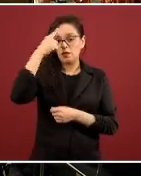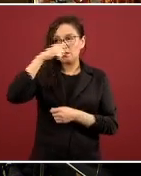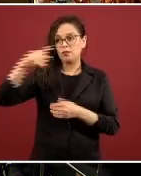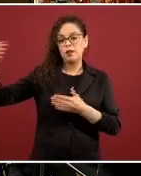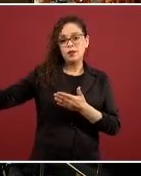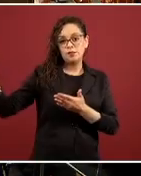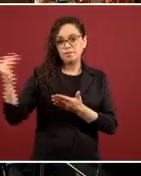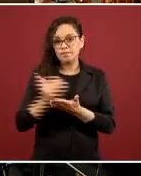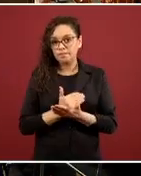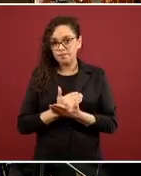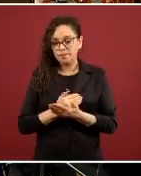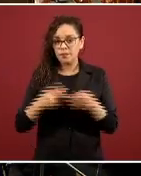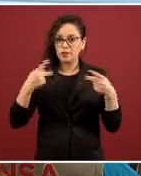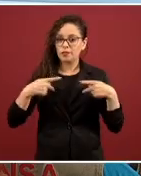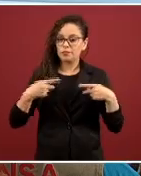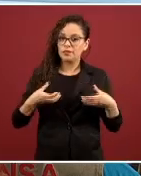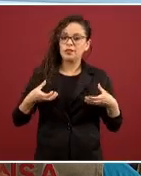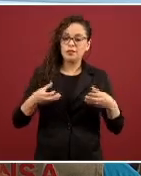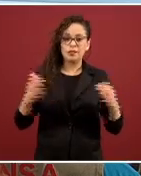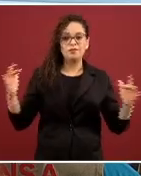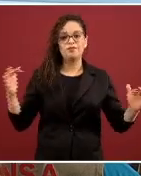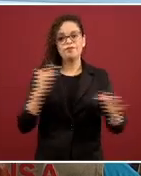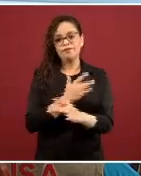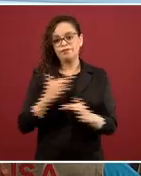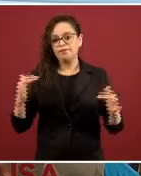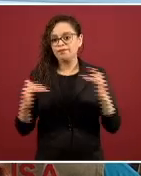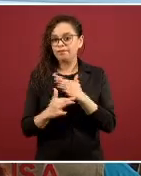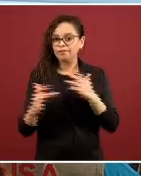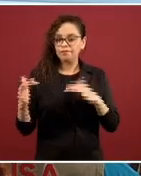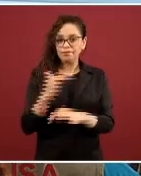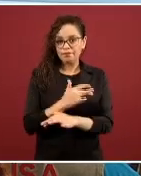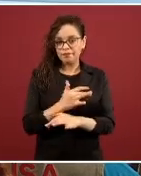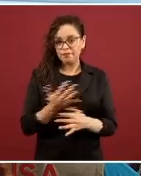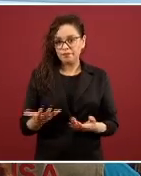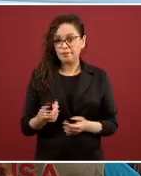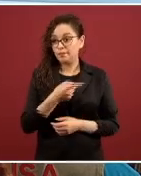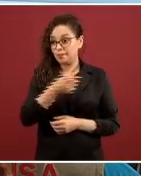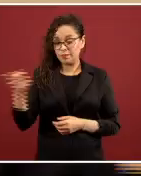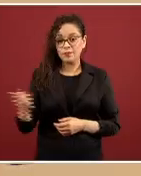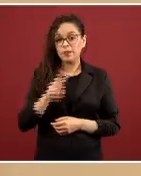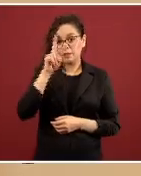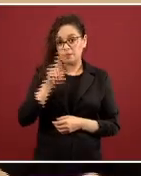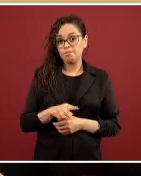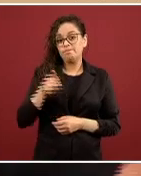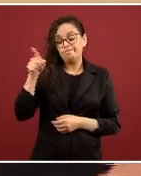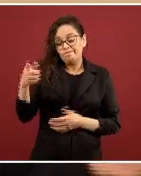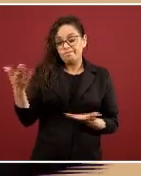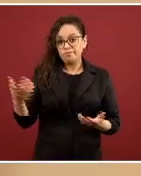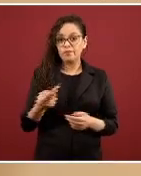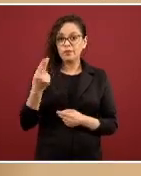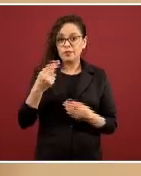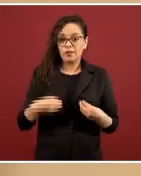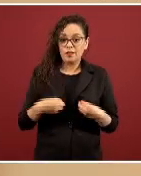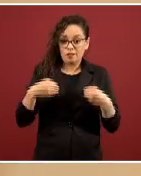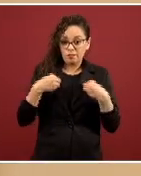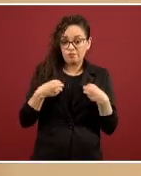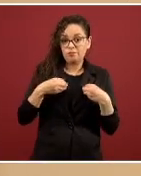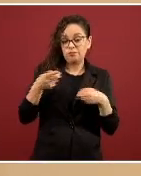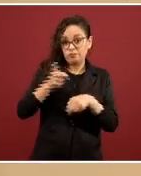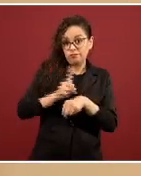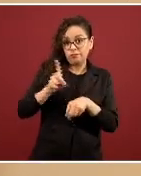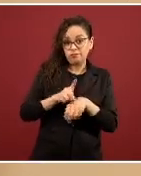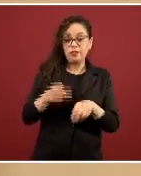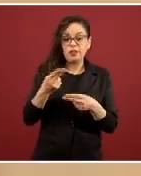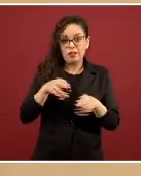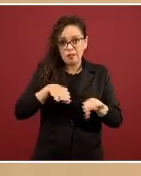y ciudadanas de a pie, que muy probablemente la gran mayoría viven al día, usan transporte público y están haciendo un